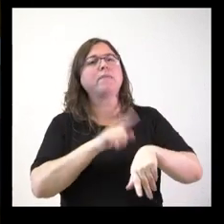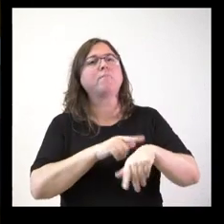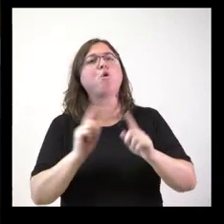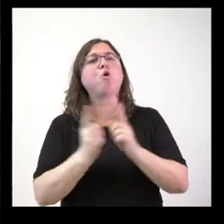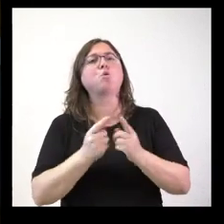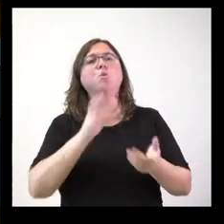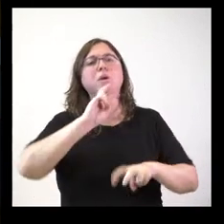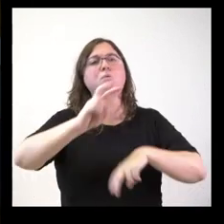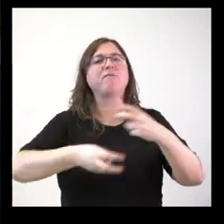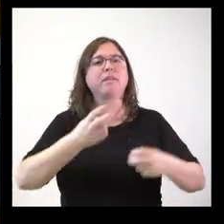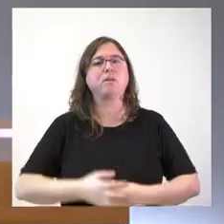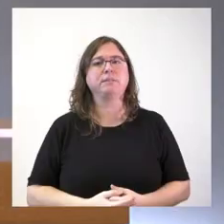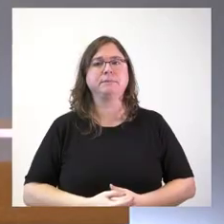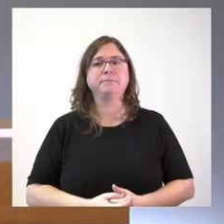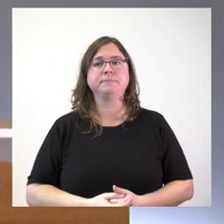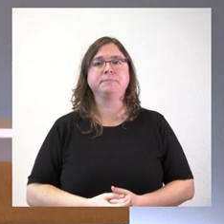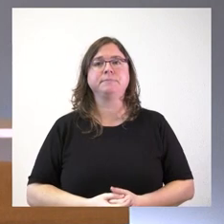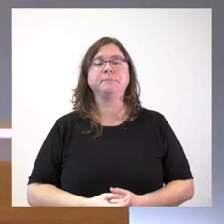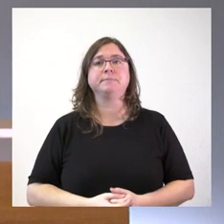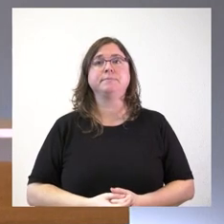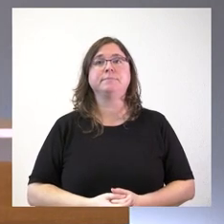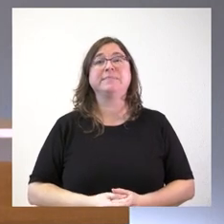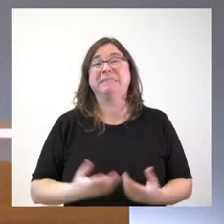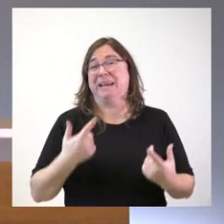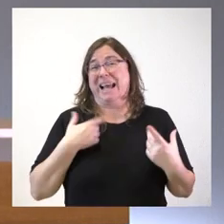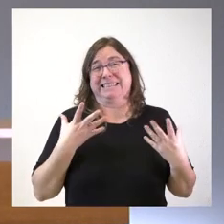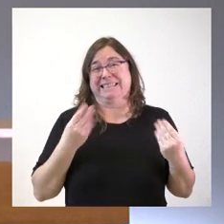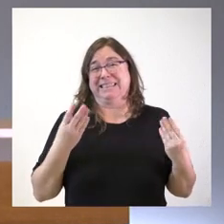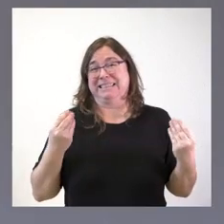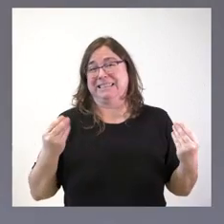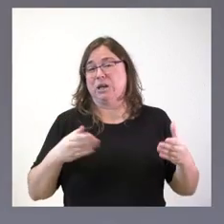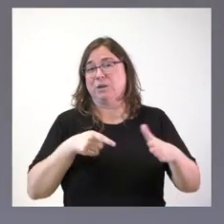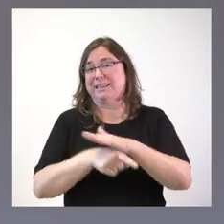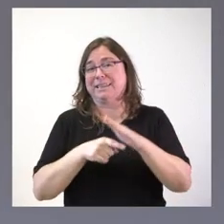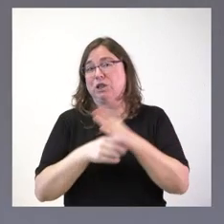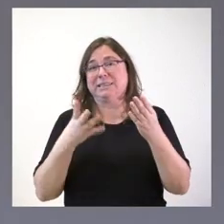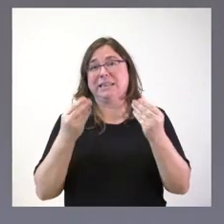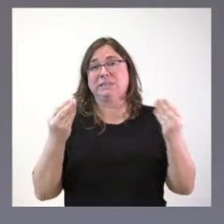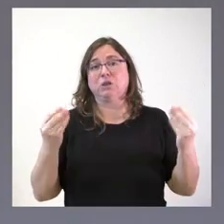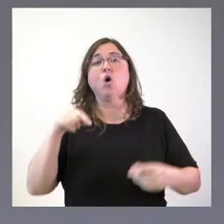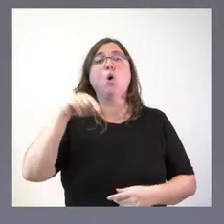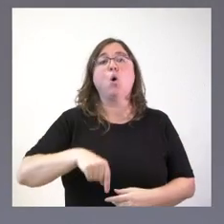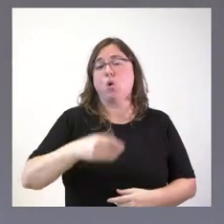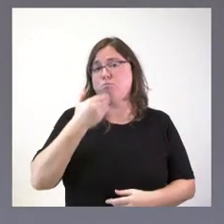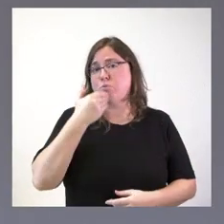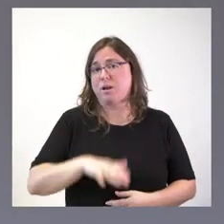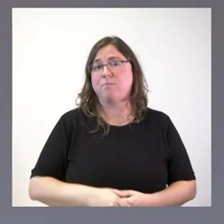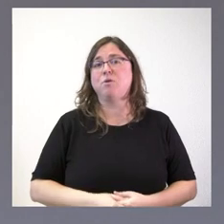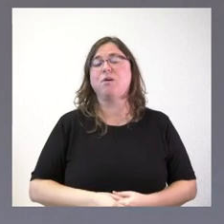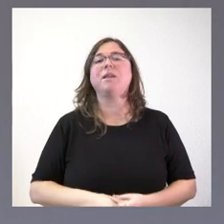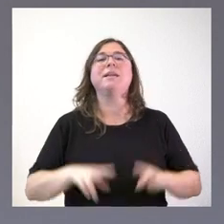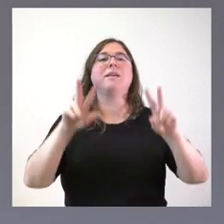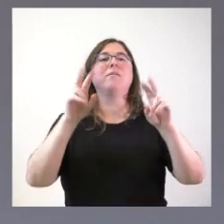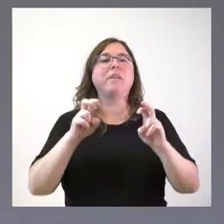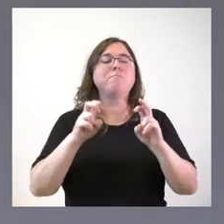estas modificaciones. Mire, es que son tantísimos los trámites administrativos, pero hoy, sin ir más lejos, lo estábamos viendo en cuestiones de